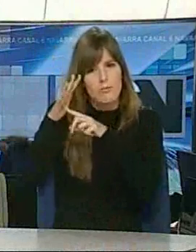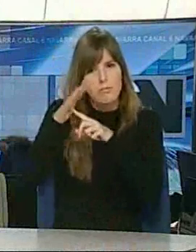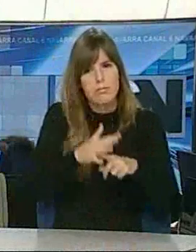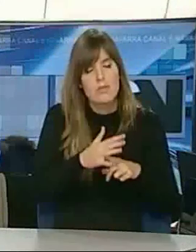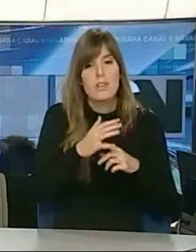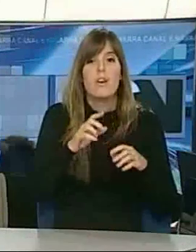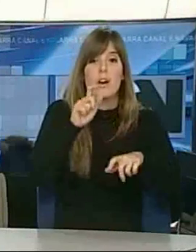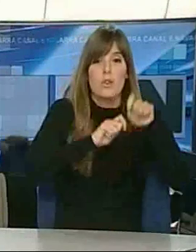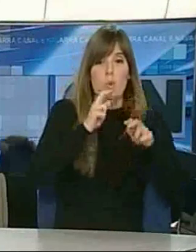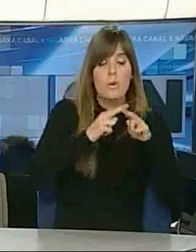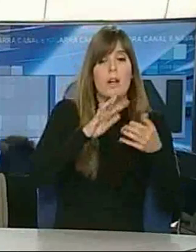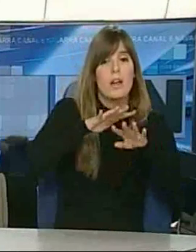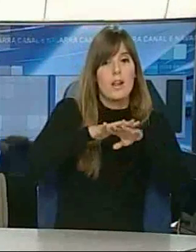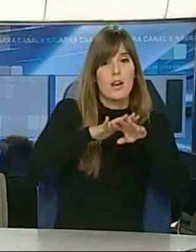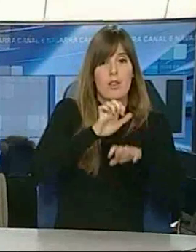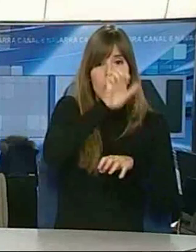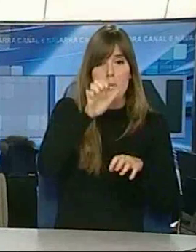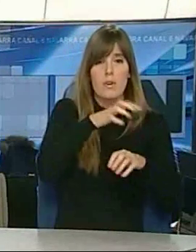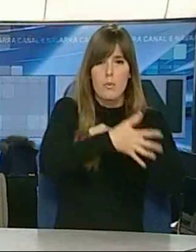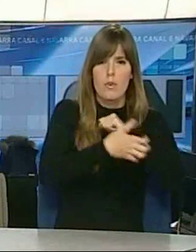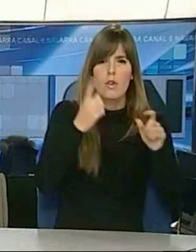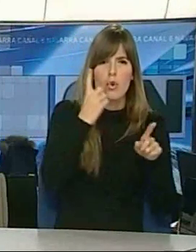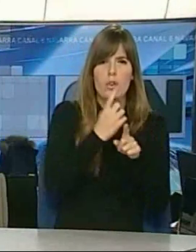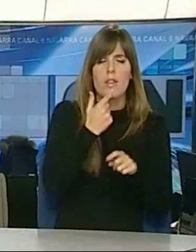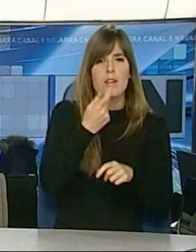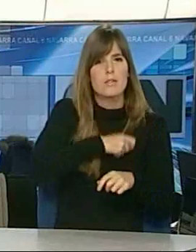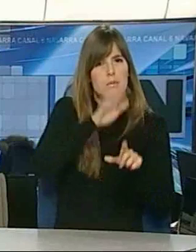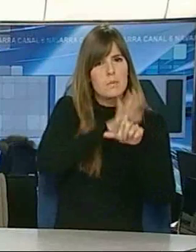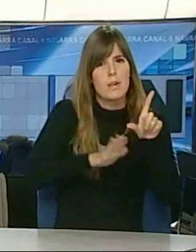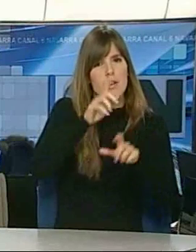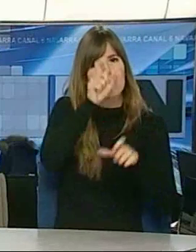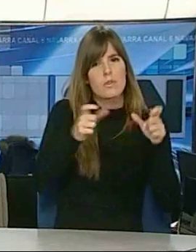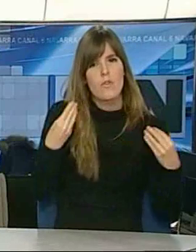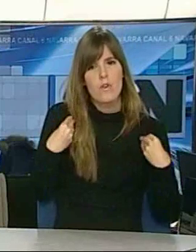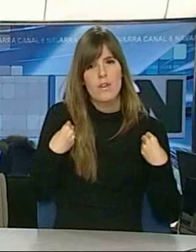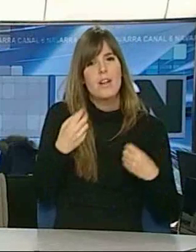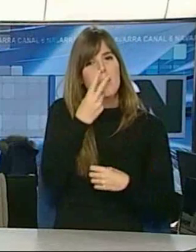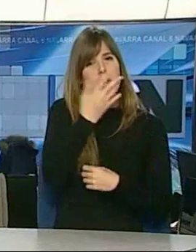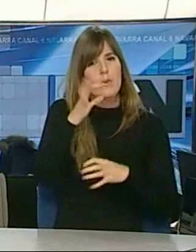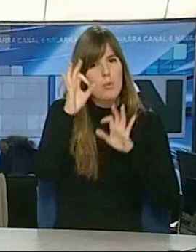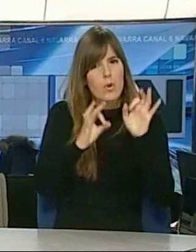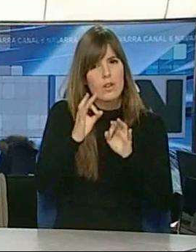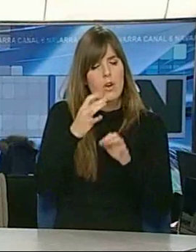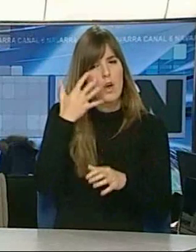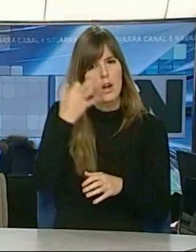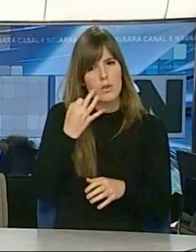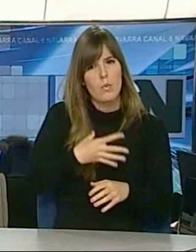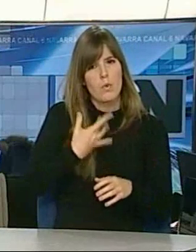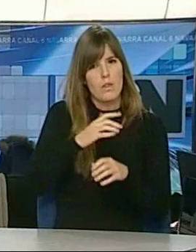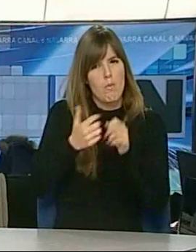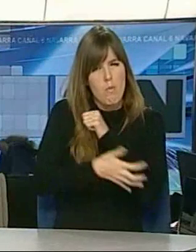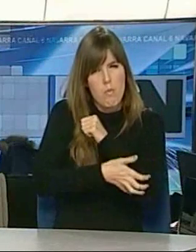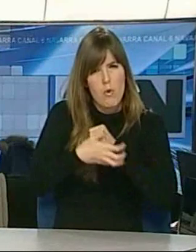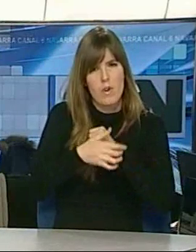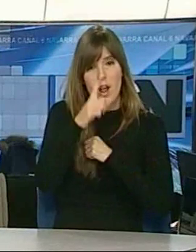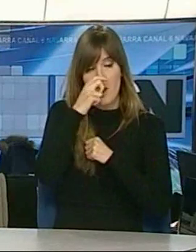europea contra la pobreza, que indica que en España más de la cuarta parte de los ciudadanos se encontraba en riesgo de pobreza en